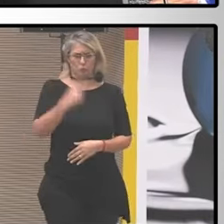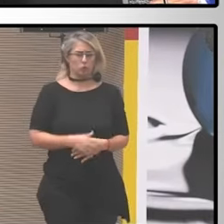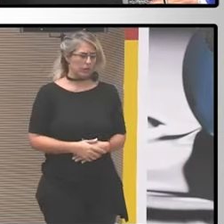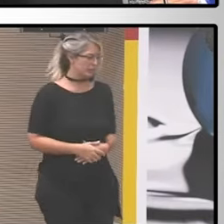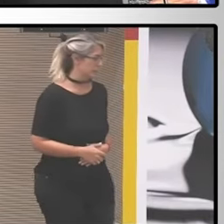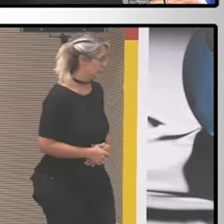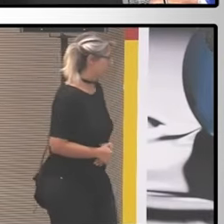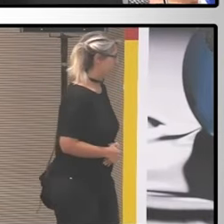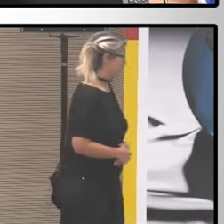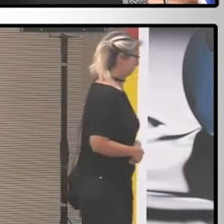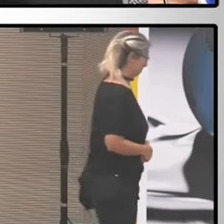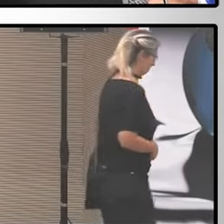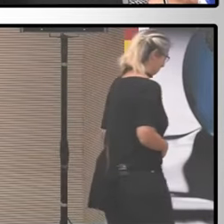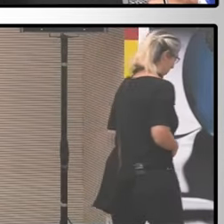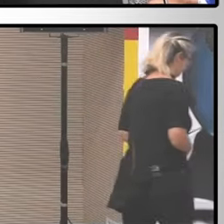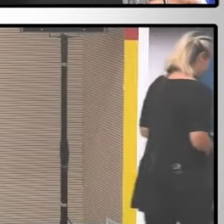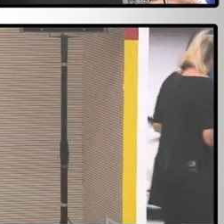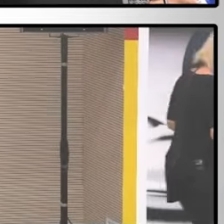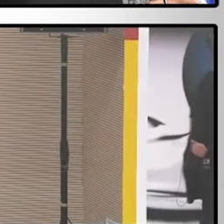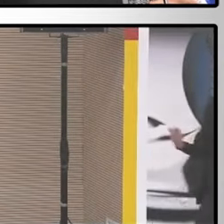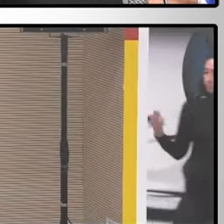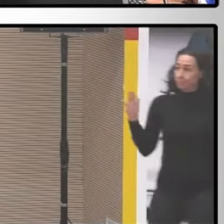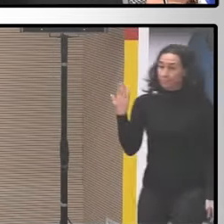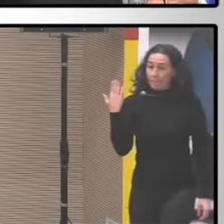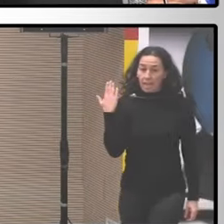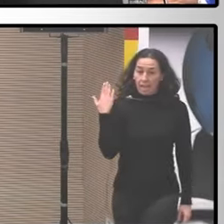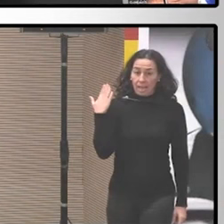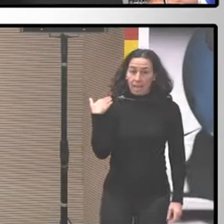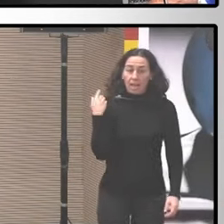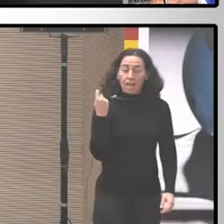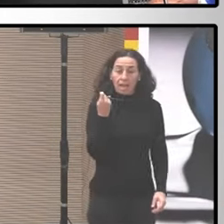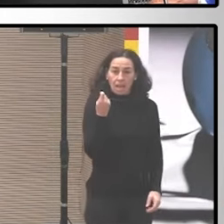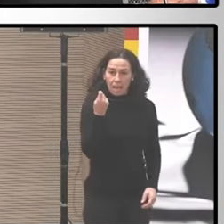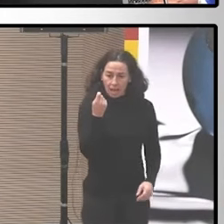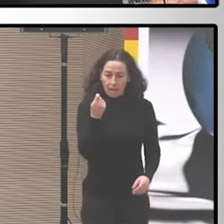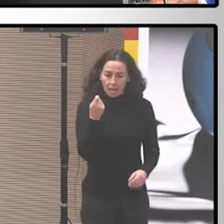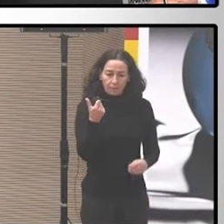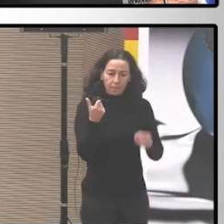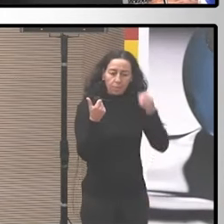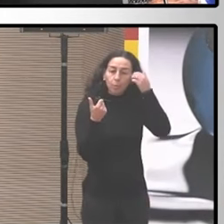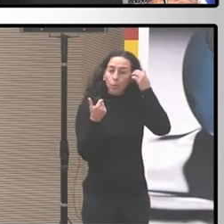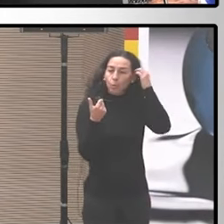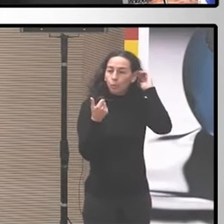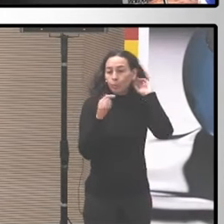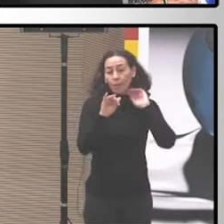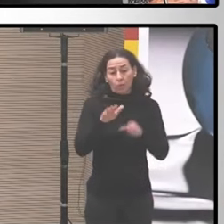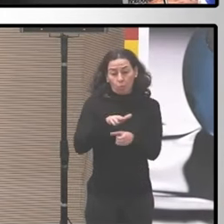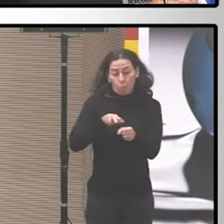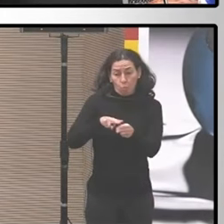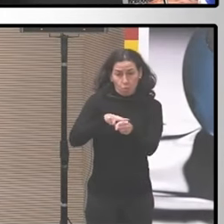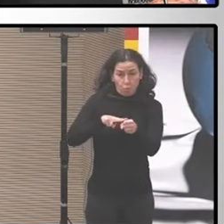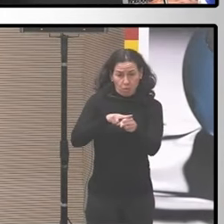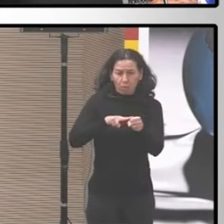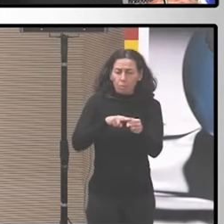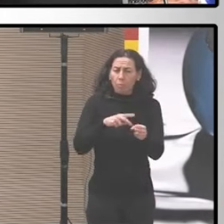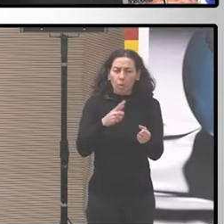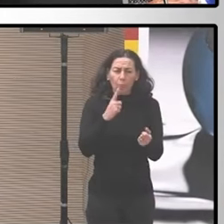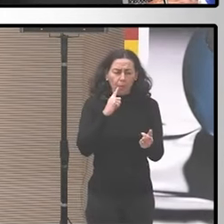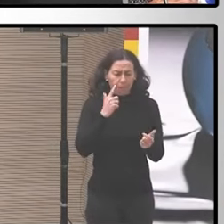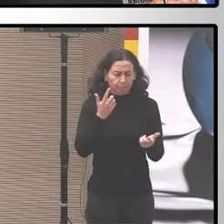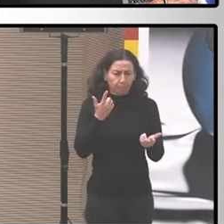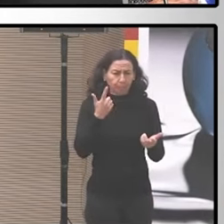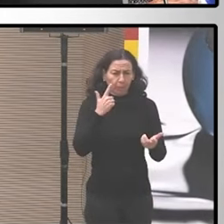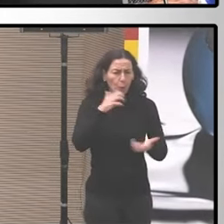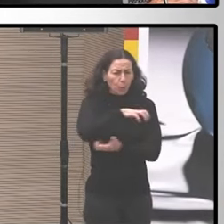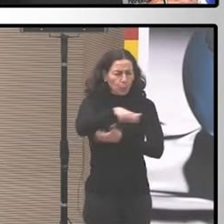Recientemente hemos tenido en la en una en una municipio de alta violencia en la Ciudad de